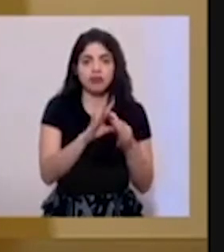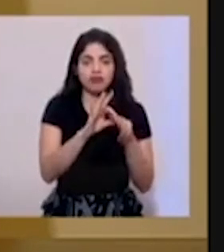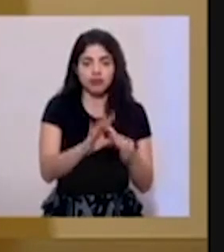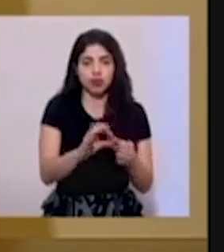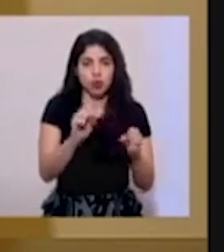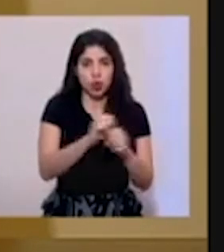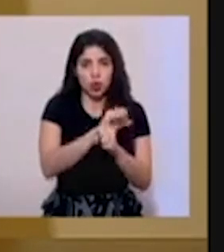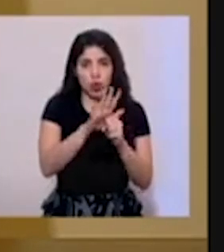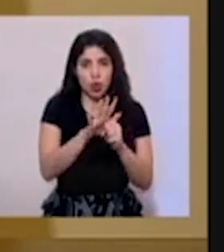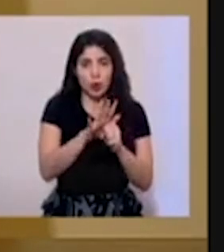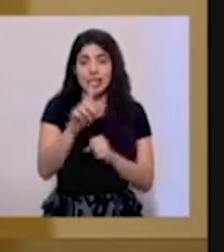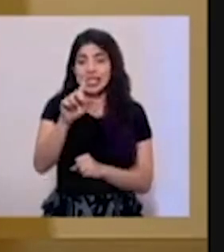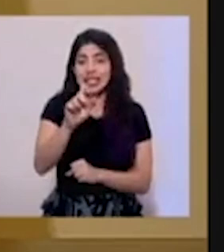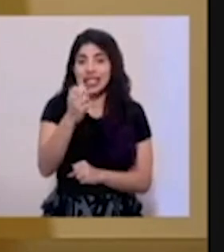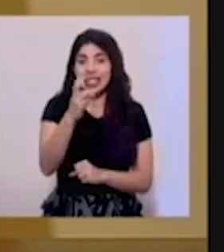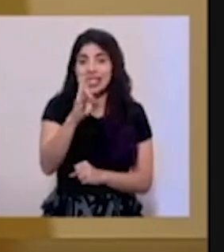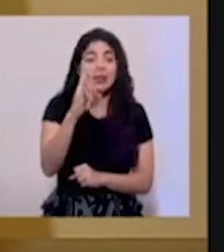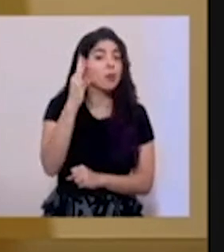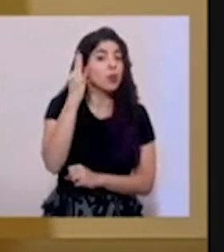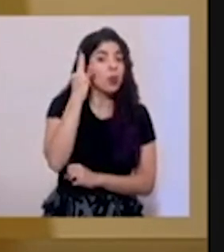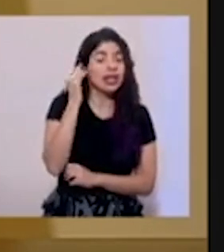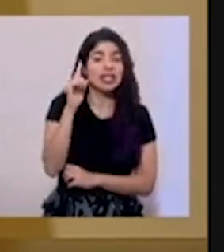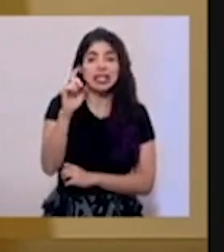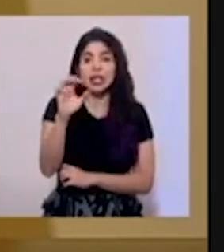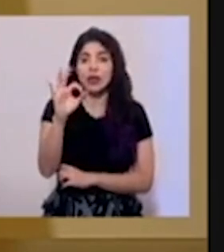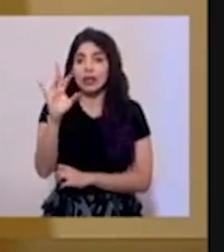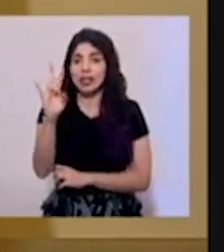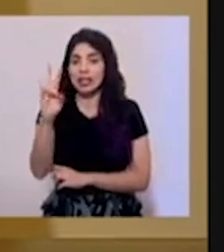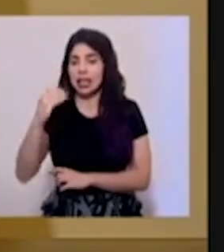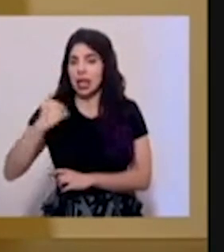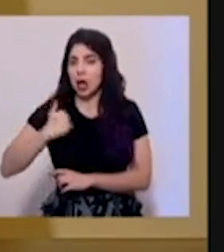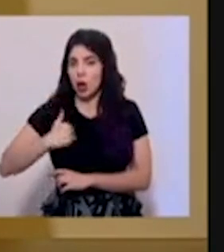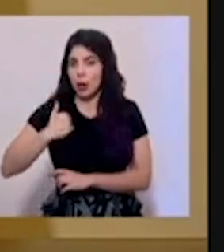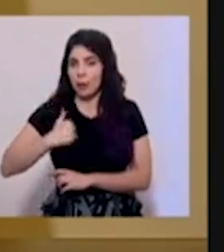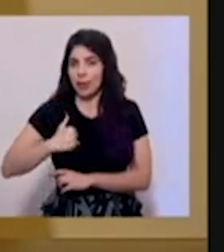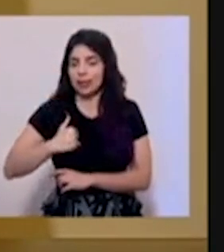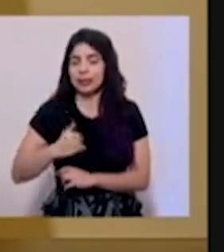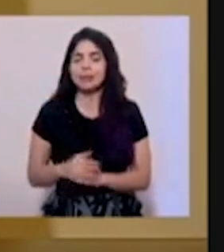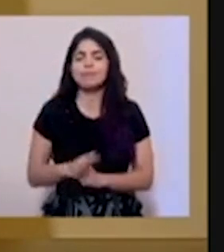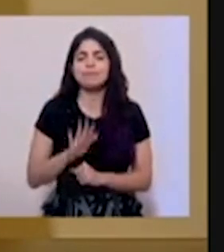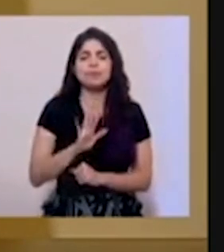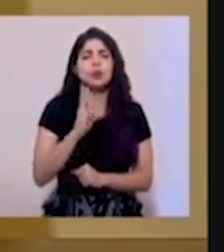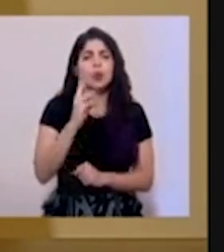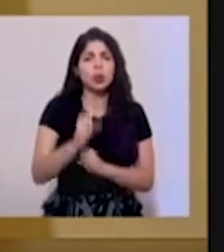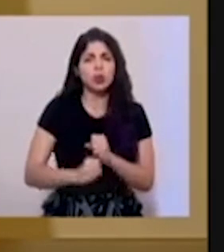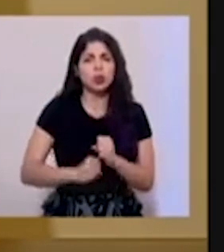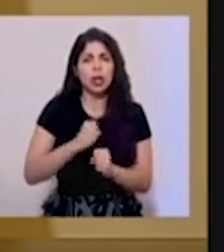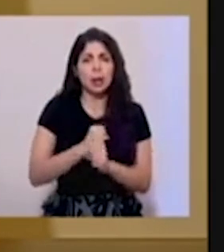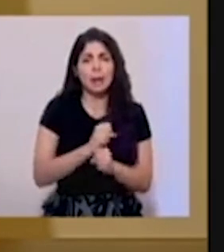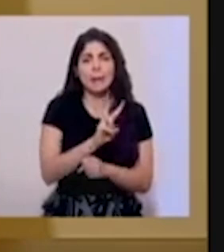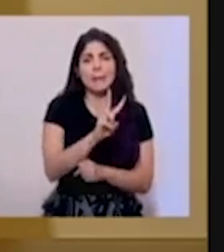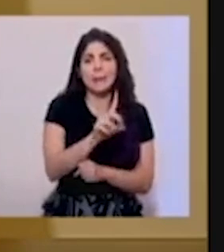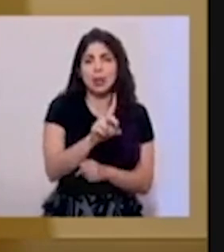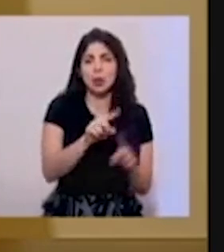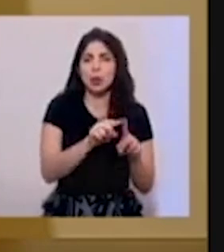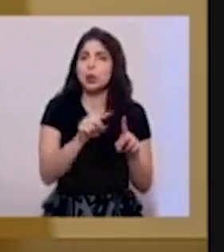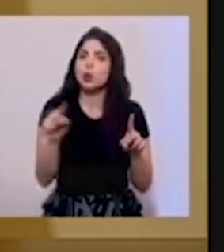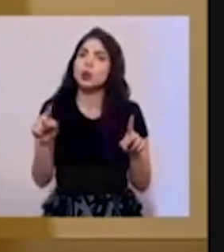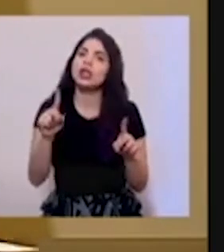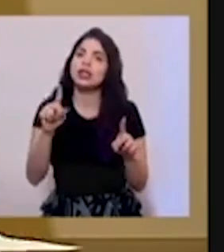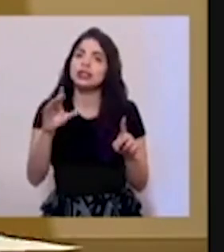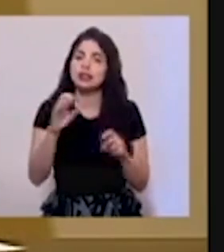con COVID-19, 117 mujeres y 197 hombres, con un rango de edad de los 21 a los 100 años.